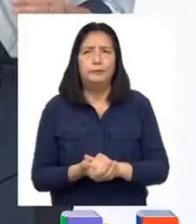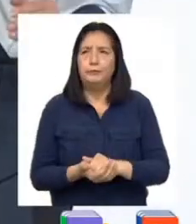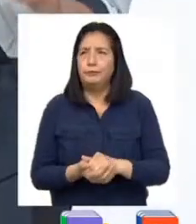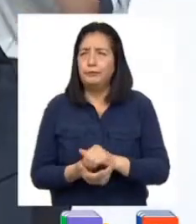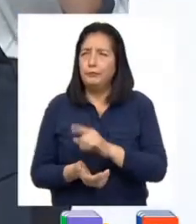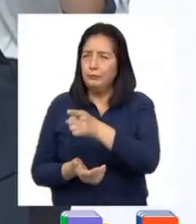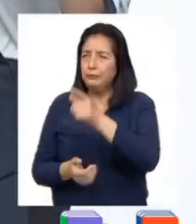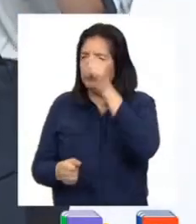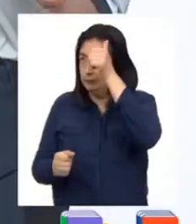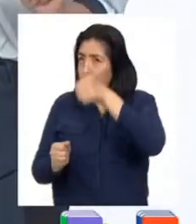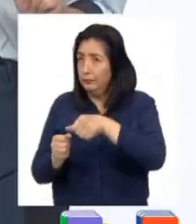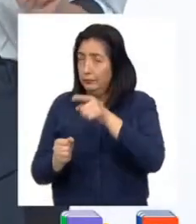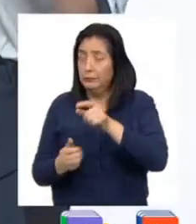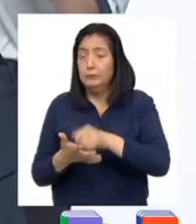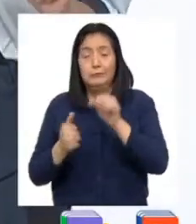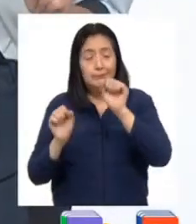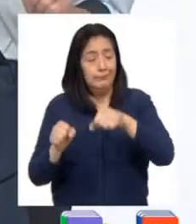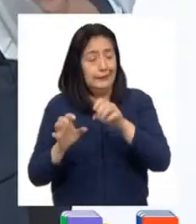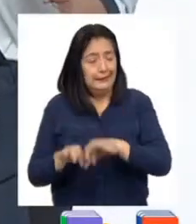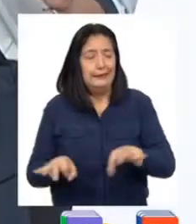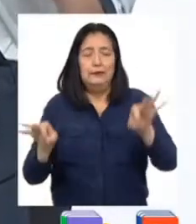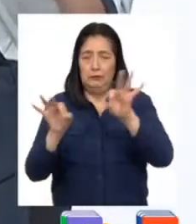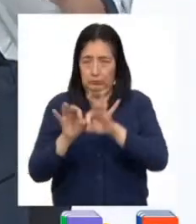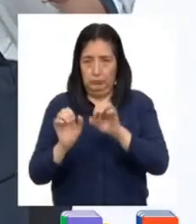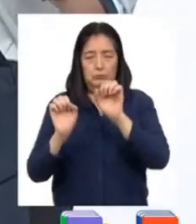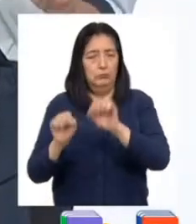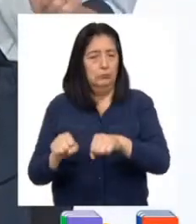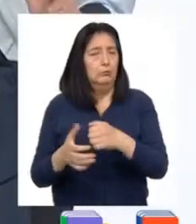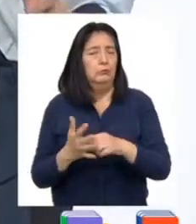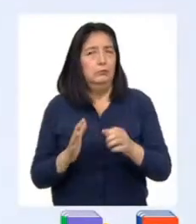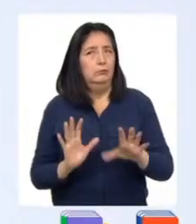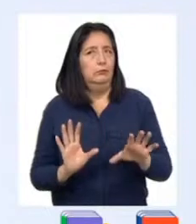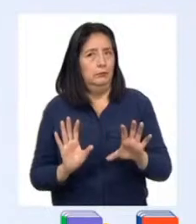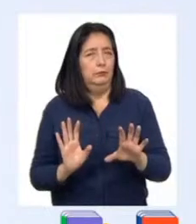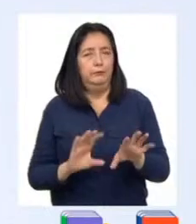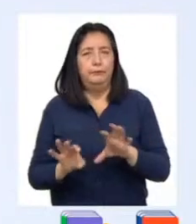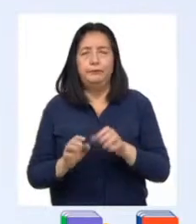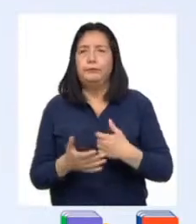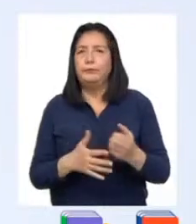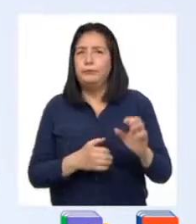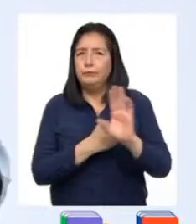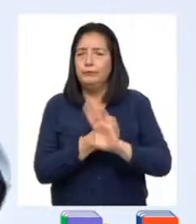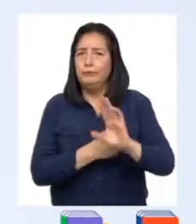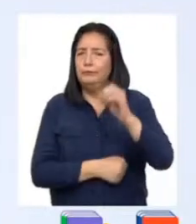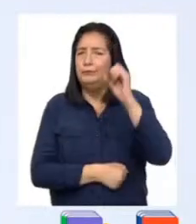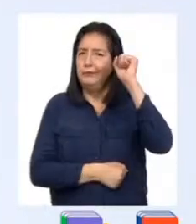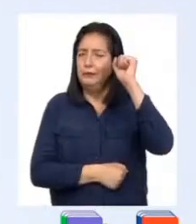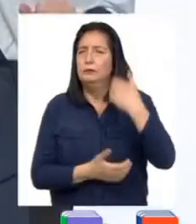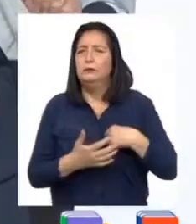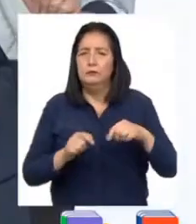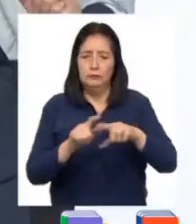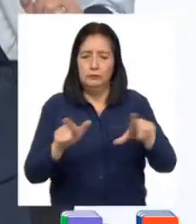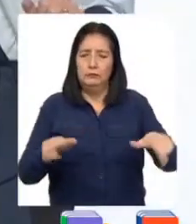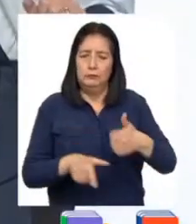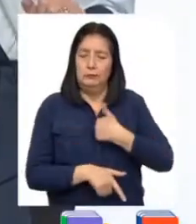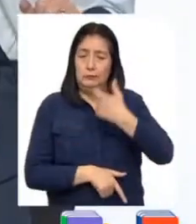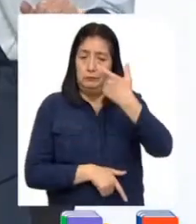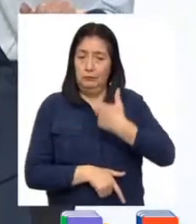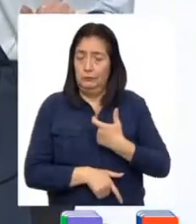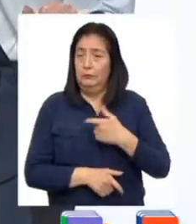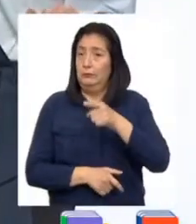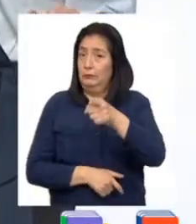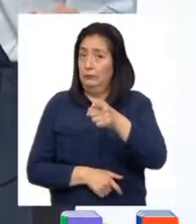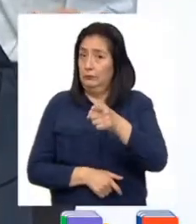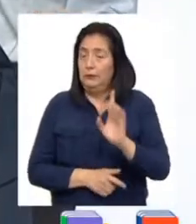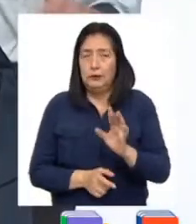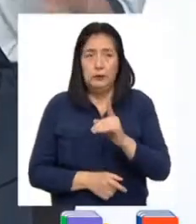Recuerden que es importante actuar para defender nuestros derechos y nuestro espacio personal. Así que no